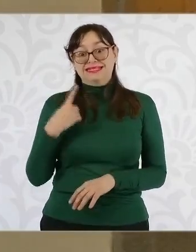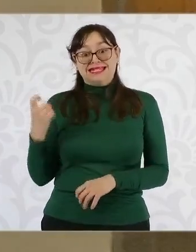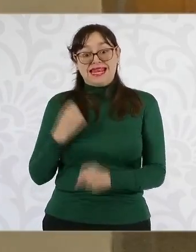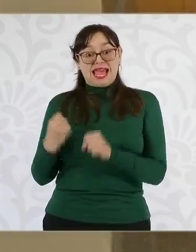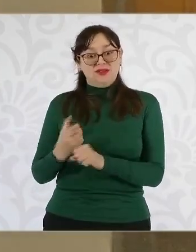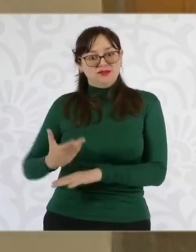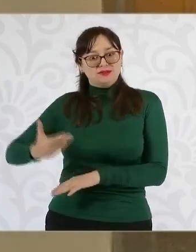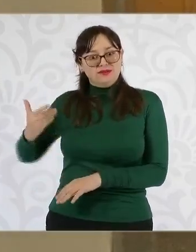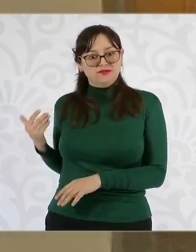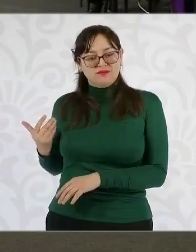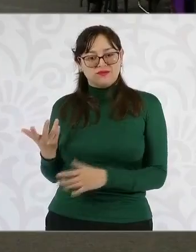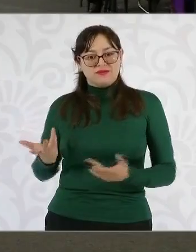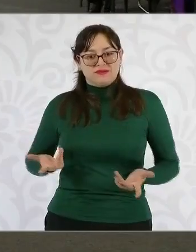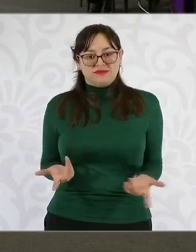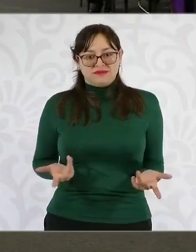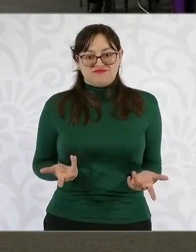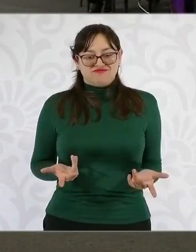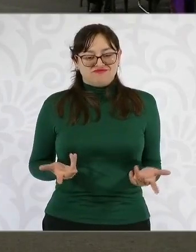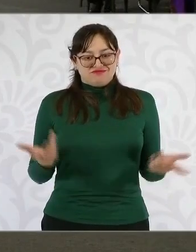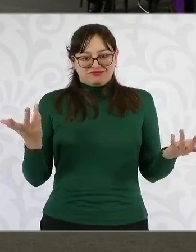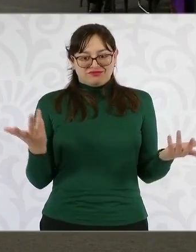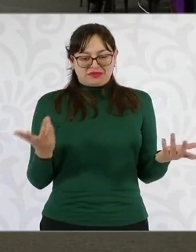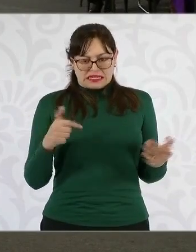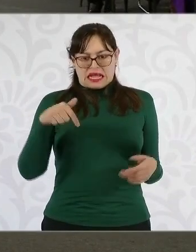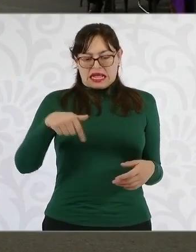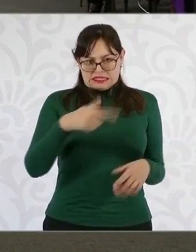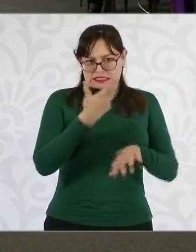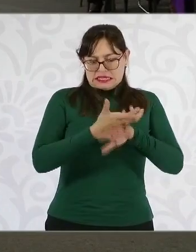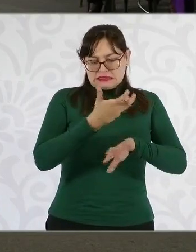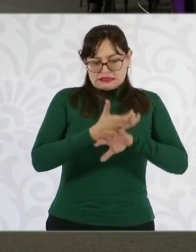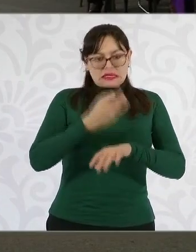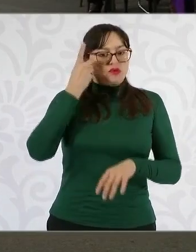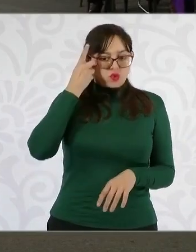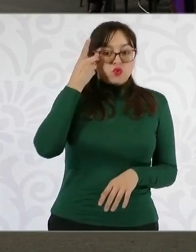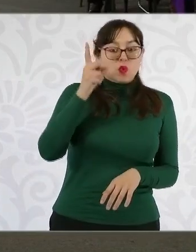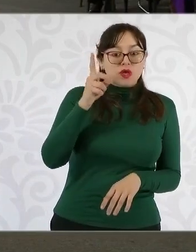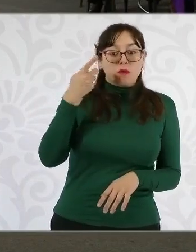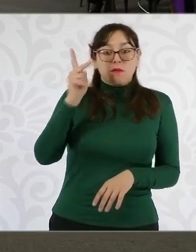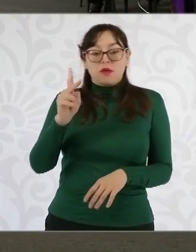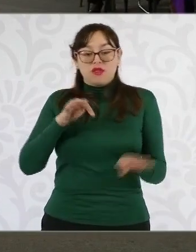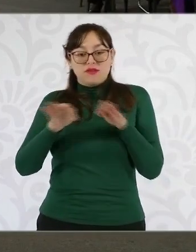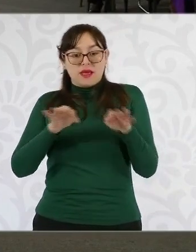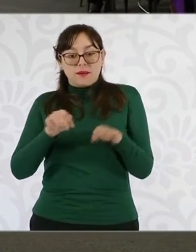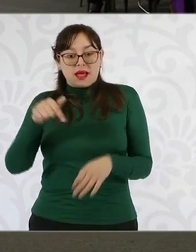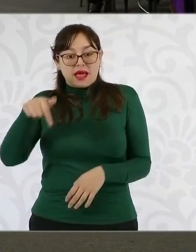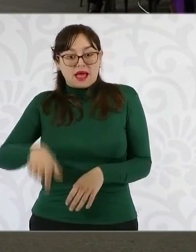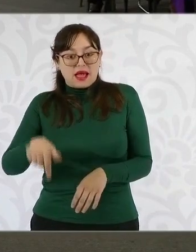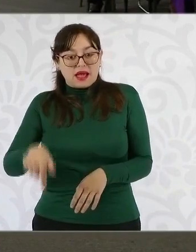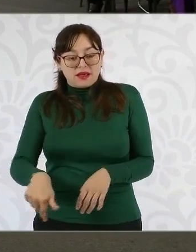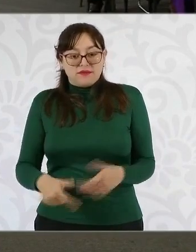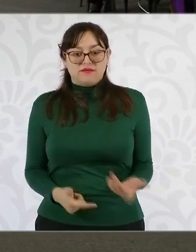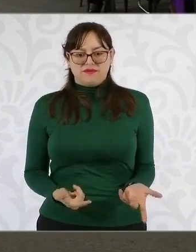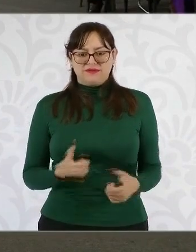comunes, ayer decía la presidenta, son empresas comunes en función de esa integración, esa antigüedad y